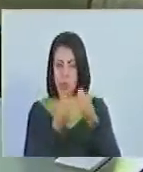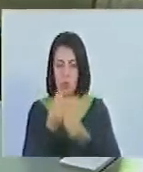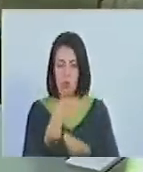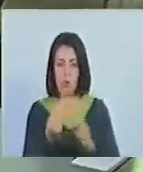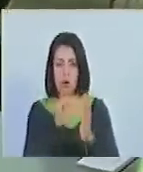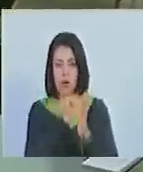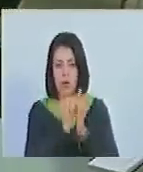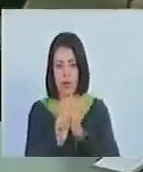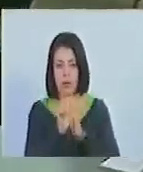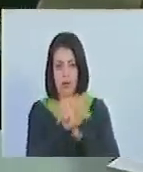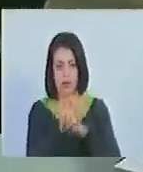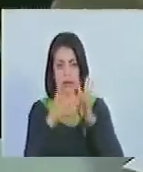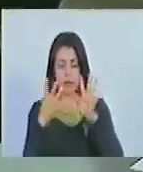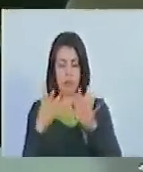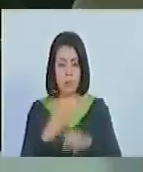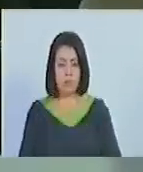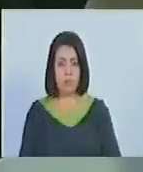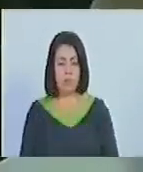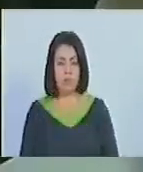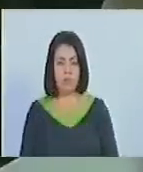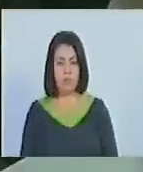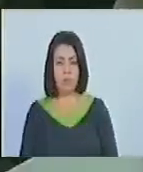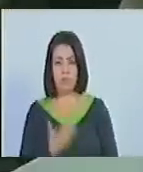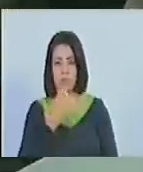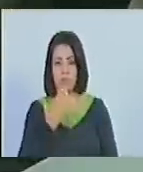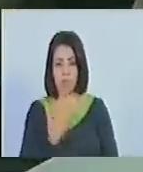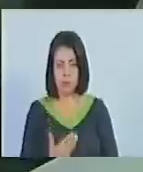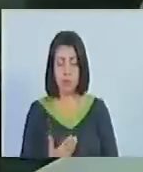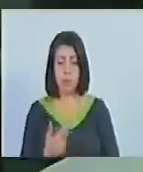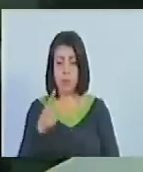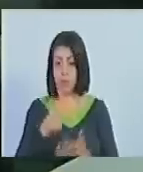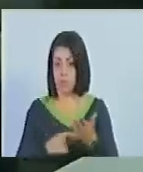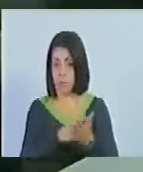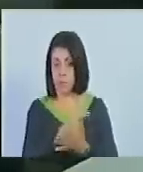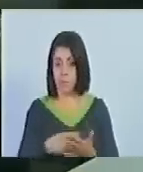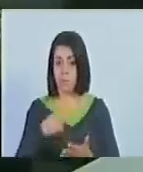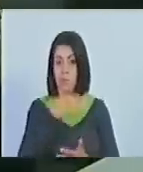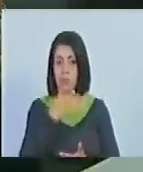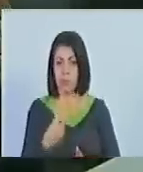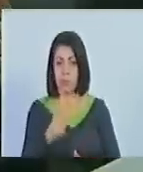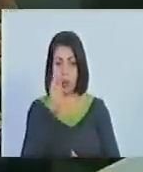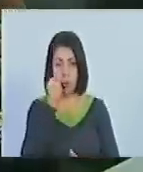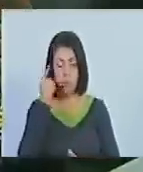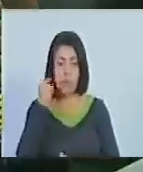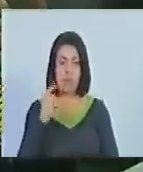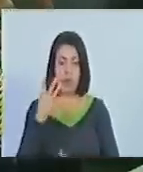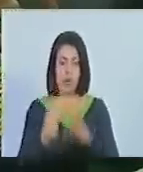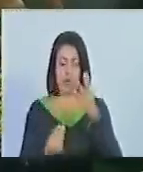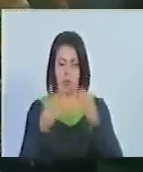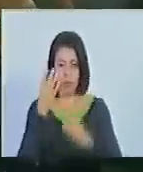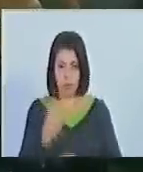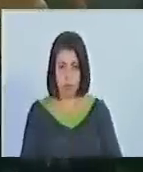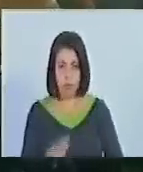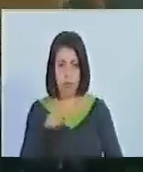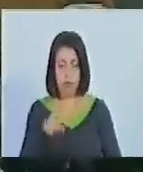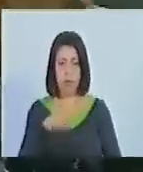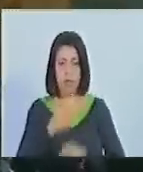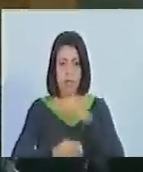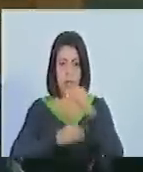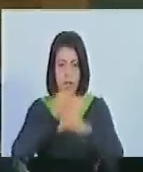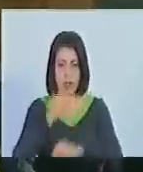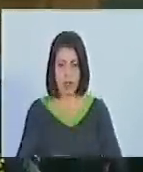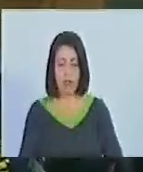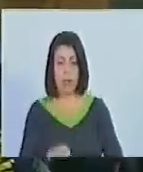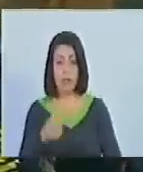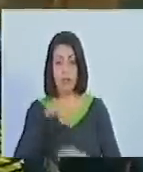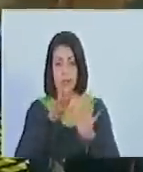manera. Artículo 39. La solicitud de revocatoria de las voceras o voceros del Consejo Comunal realizada